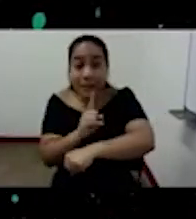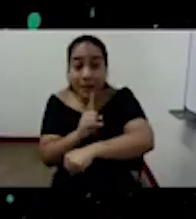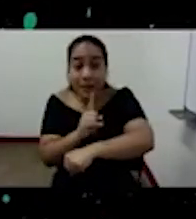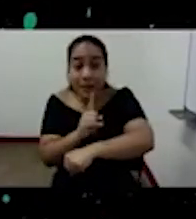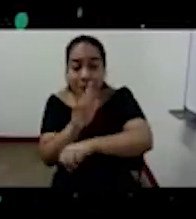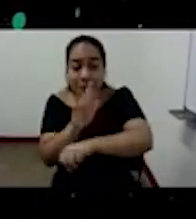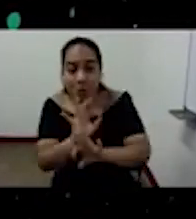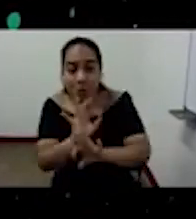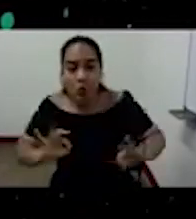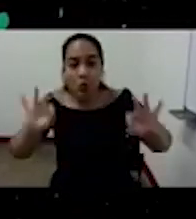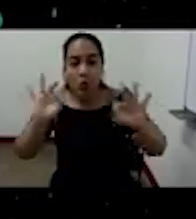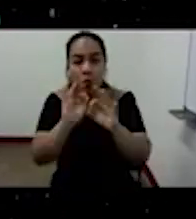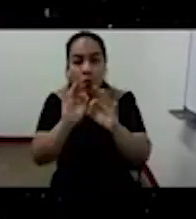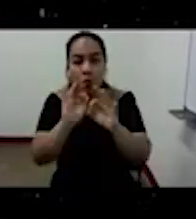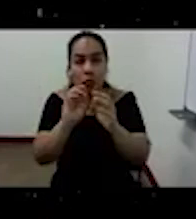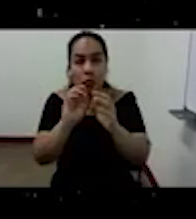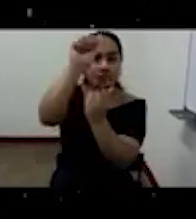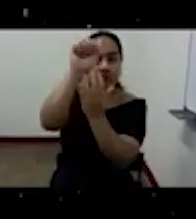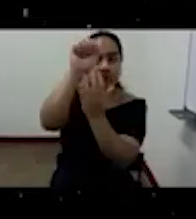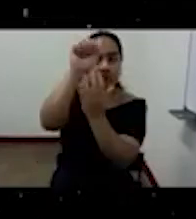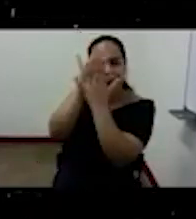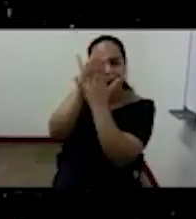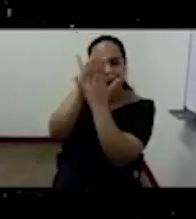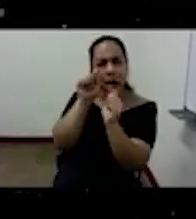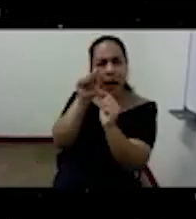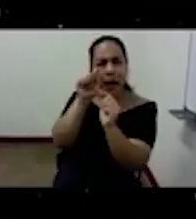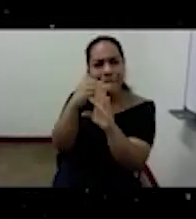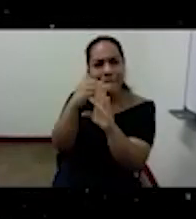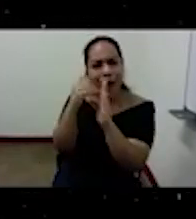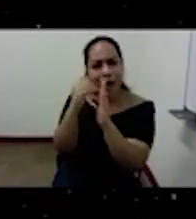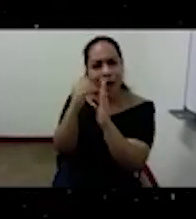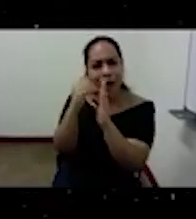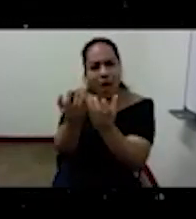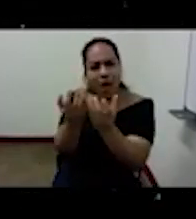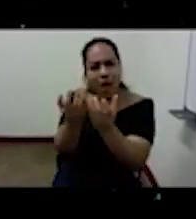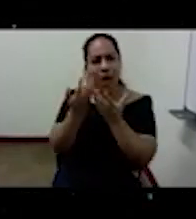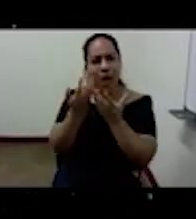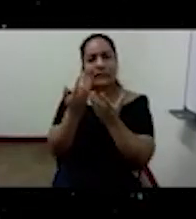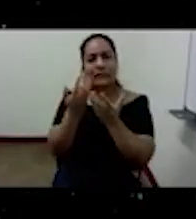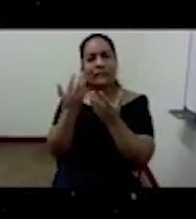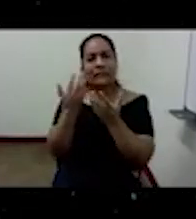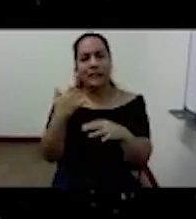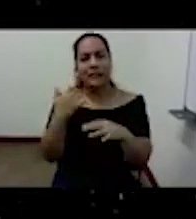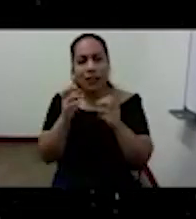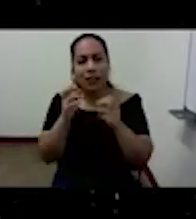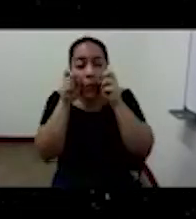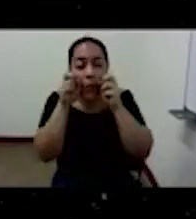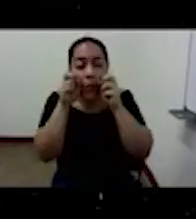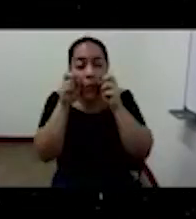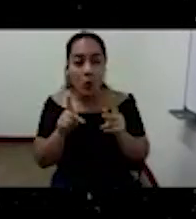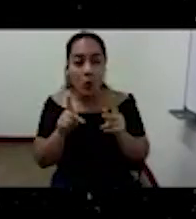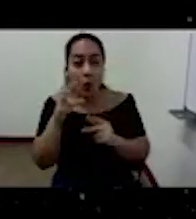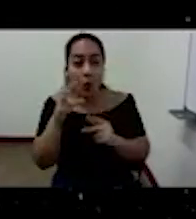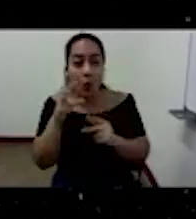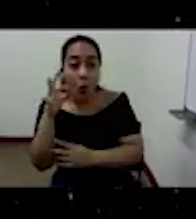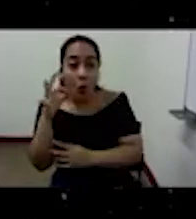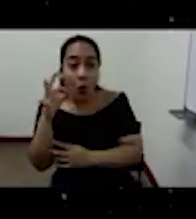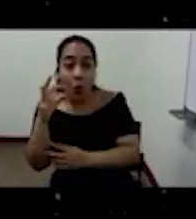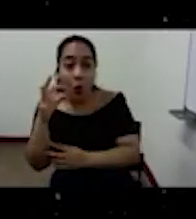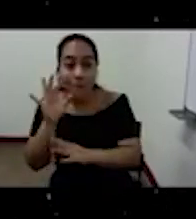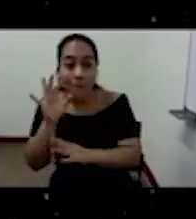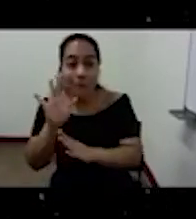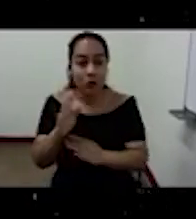mediana la dimensión en que el hombre la voluntad y el